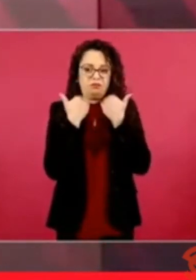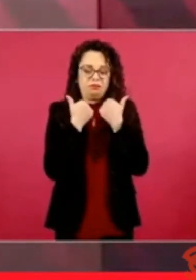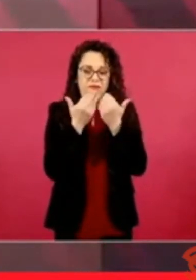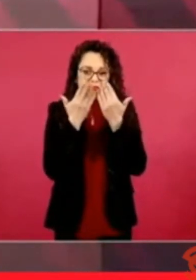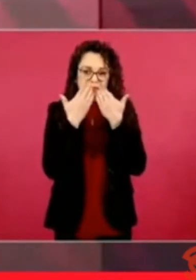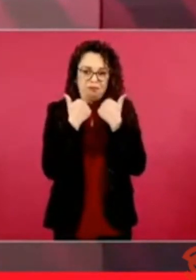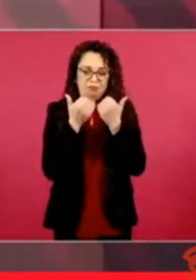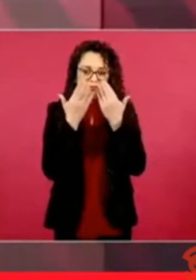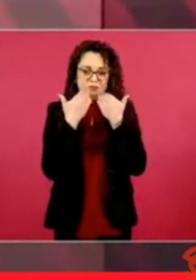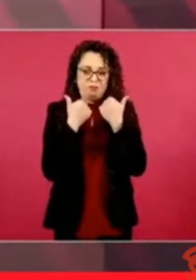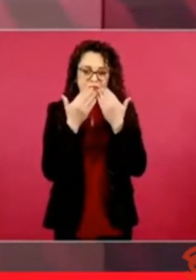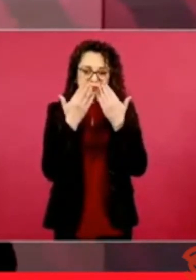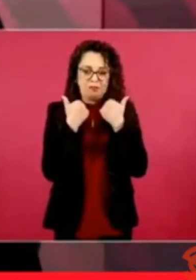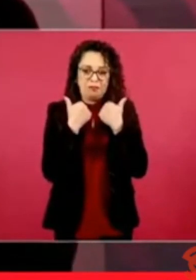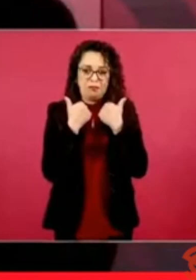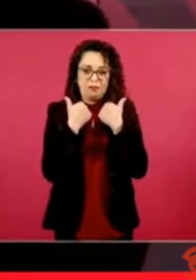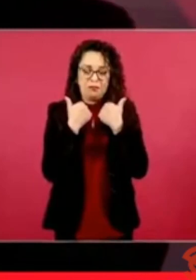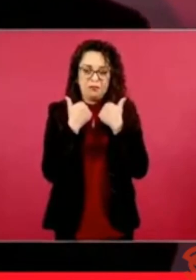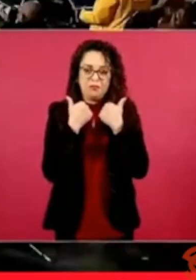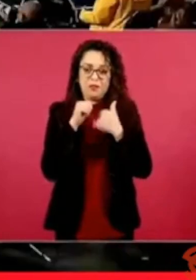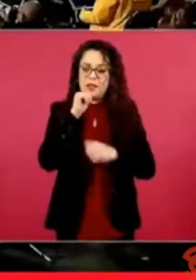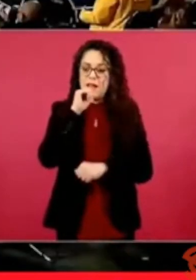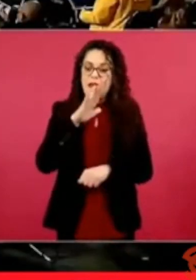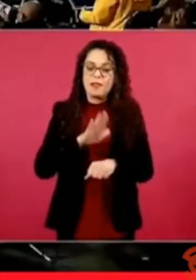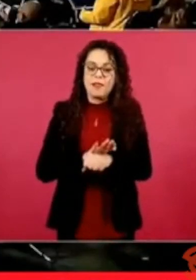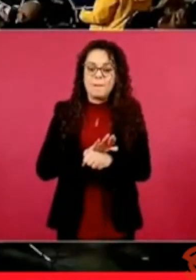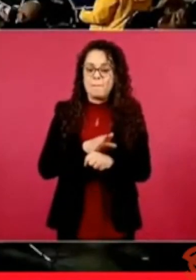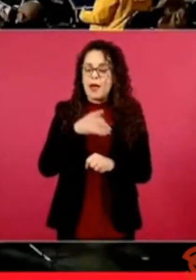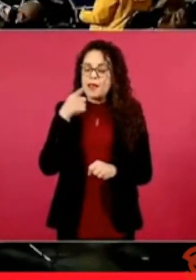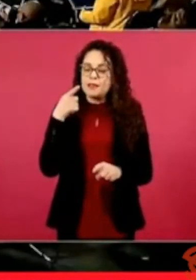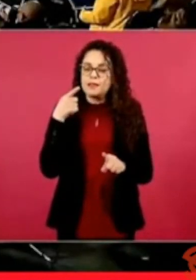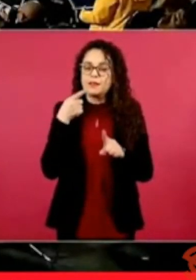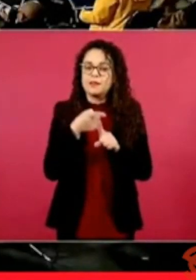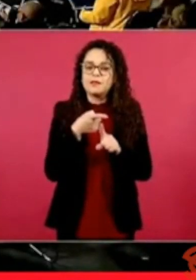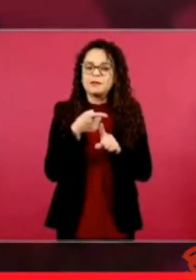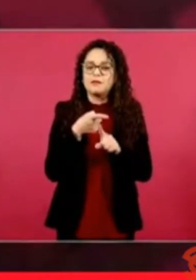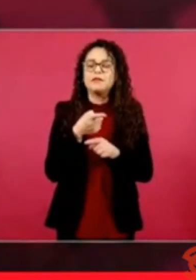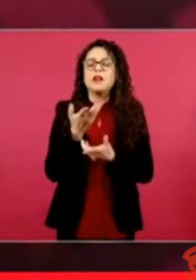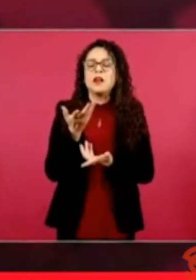era quietud,